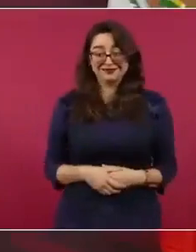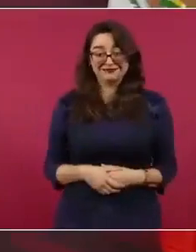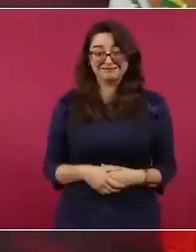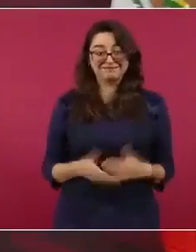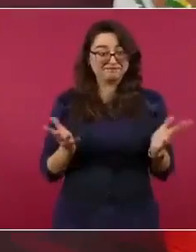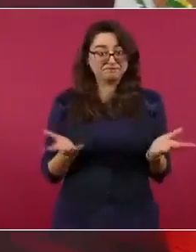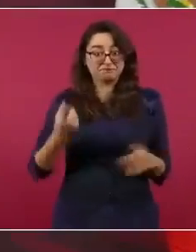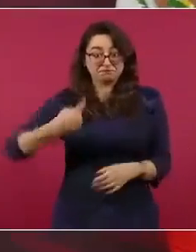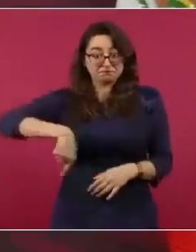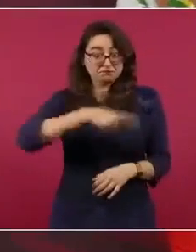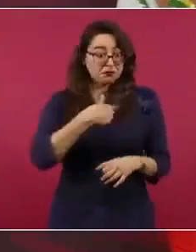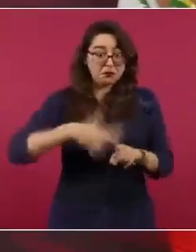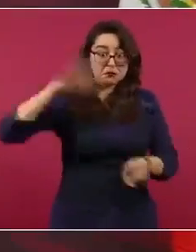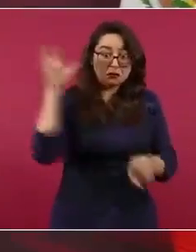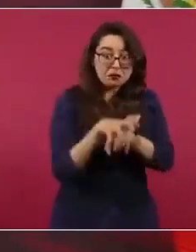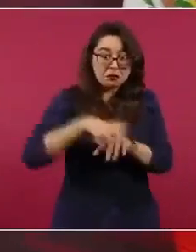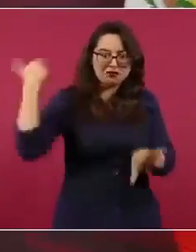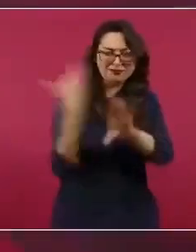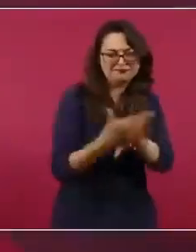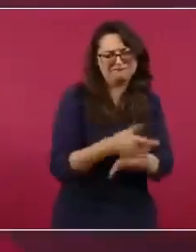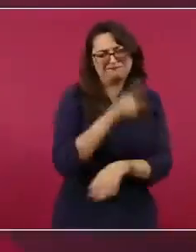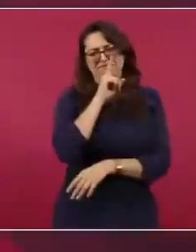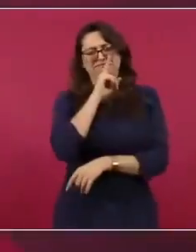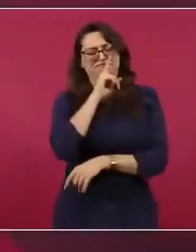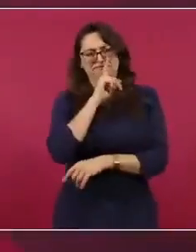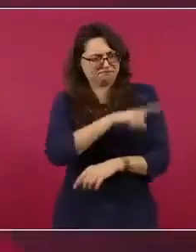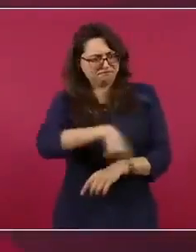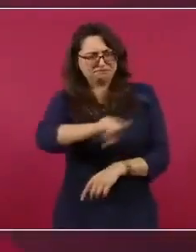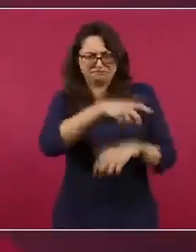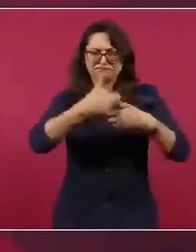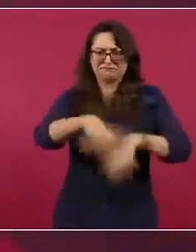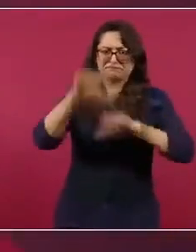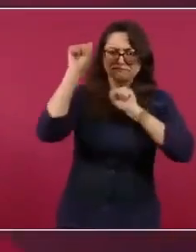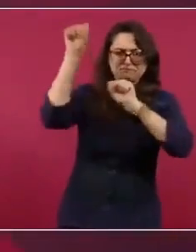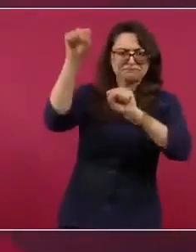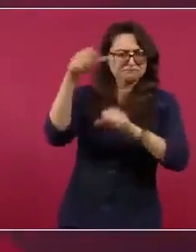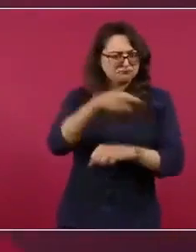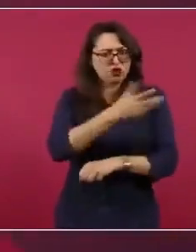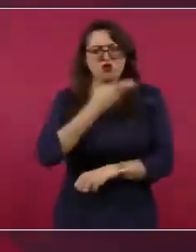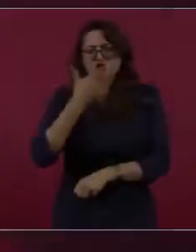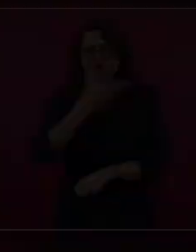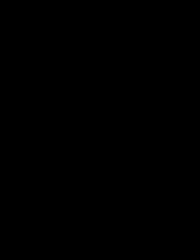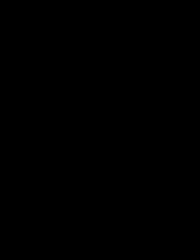reprimidos, nunca. Jamás la represión. Eso ya se acabó.